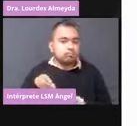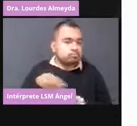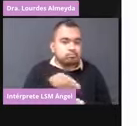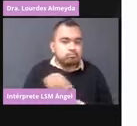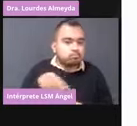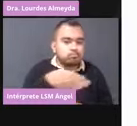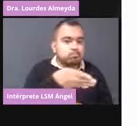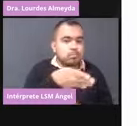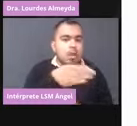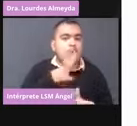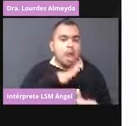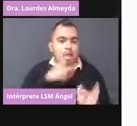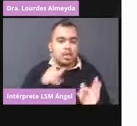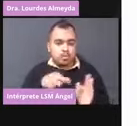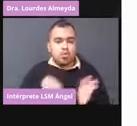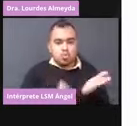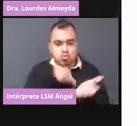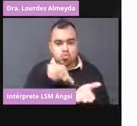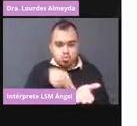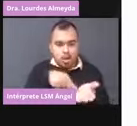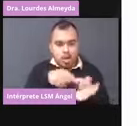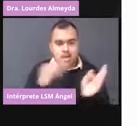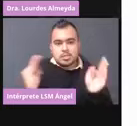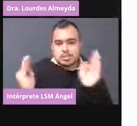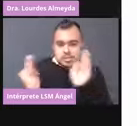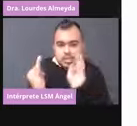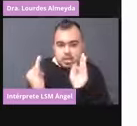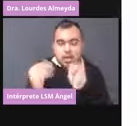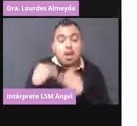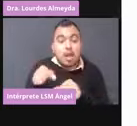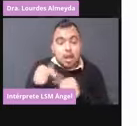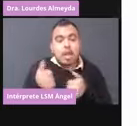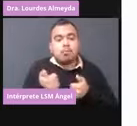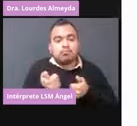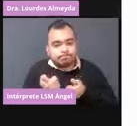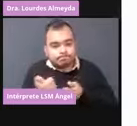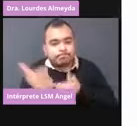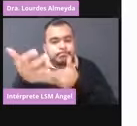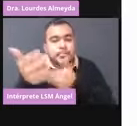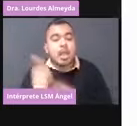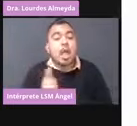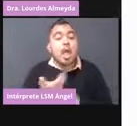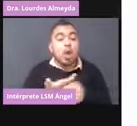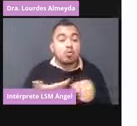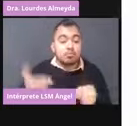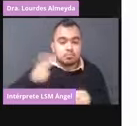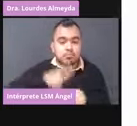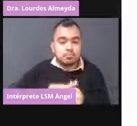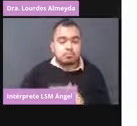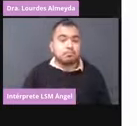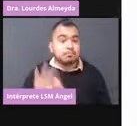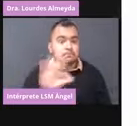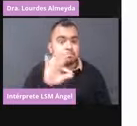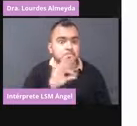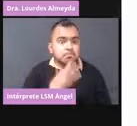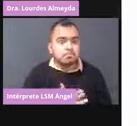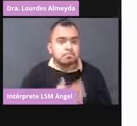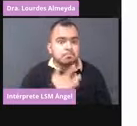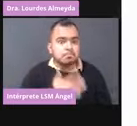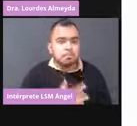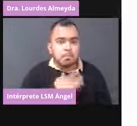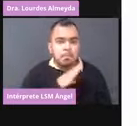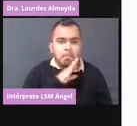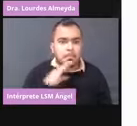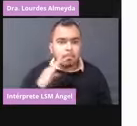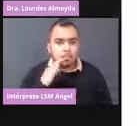lugares de vacunación y se la van a llevar al hospital. Si no hay efectos adversos en